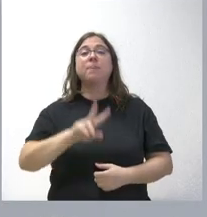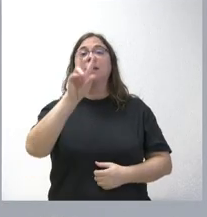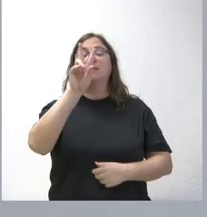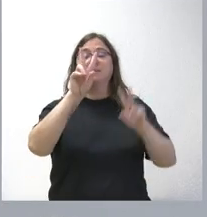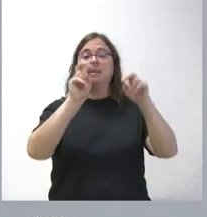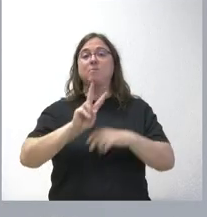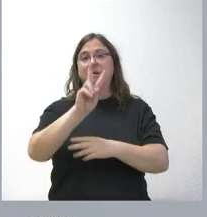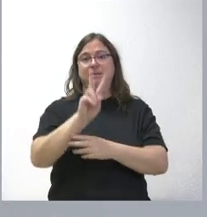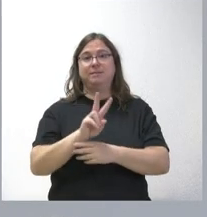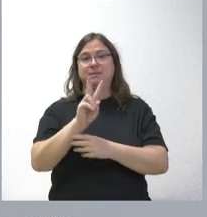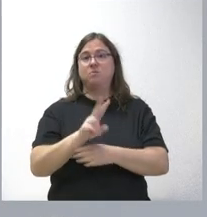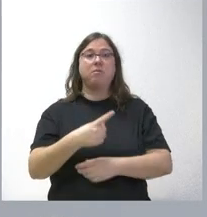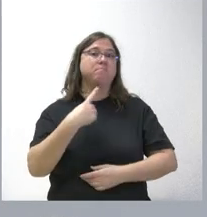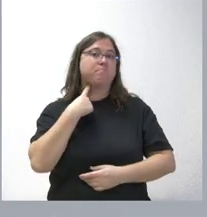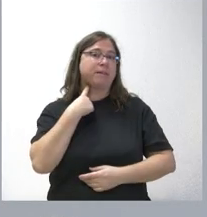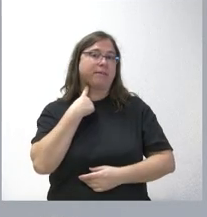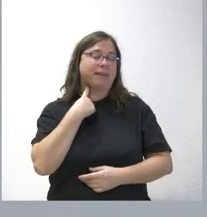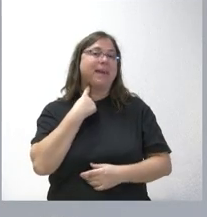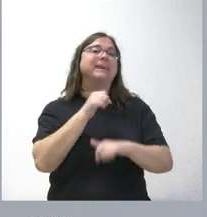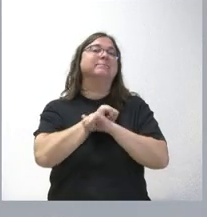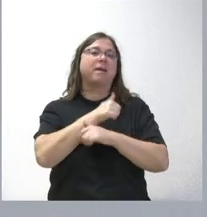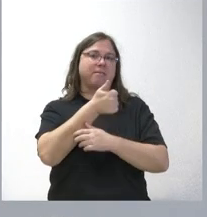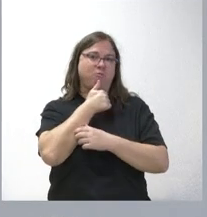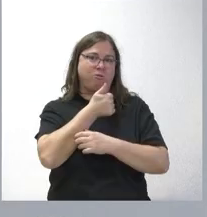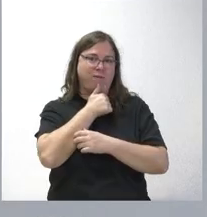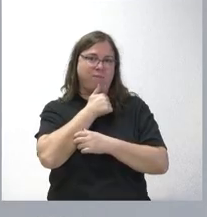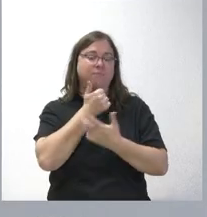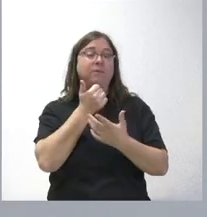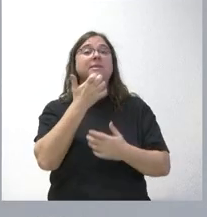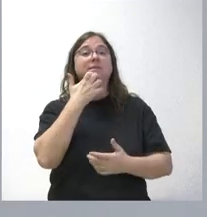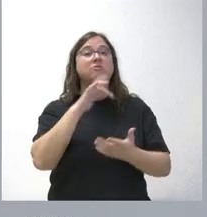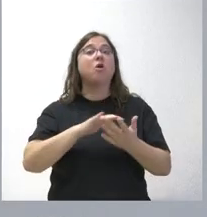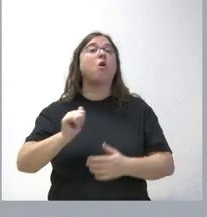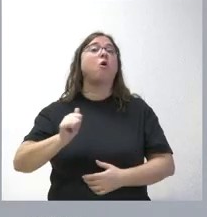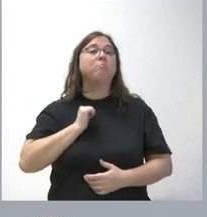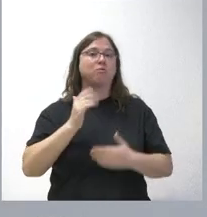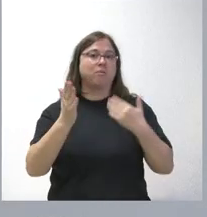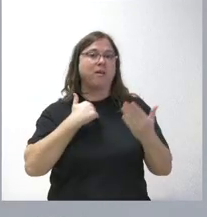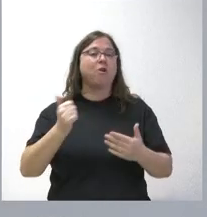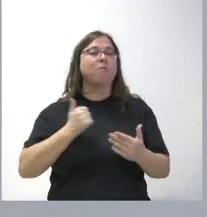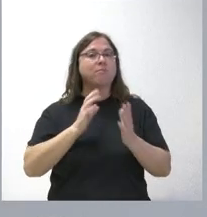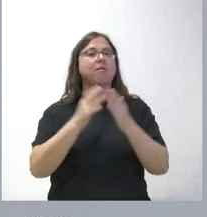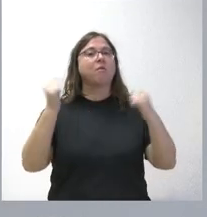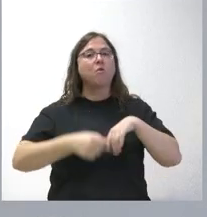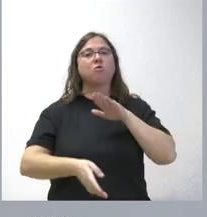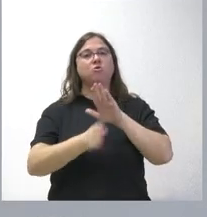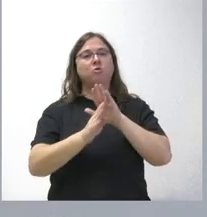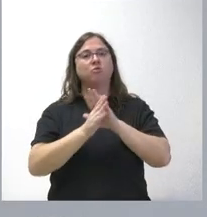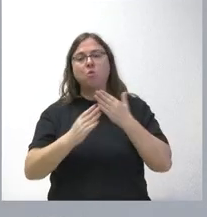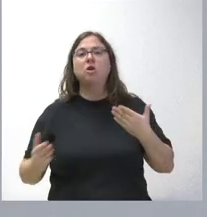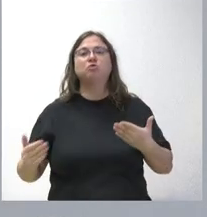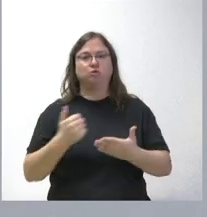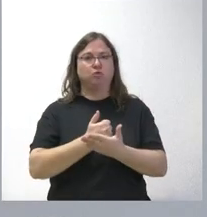aspectos, pues no hemos perdido la esperanza y, por tanto, mientras hay oportunidad de diálogo y de acuerdo, nosotros vamos a seguir explorando todas las vías